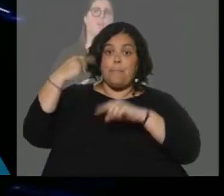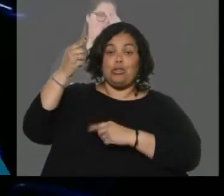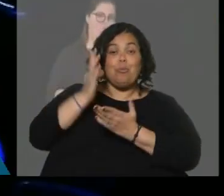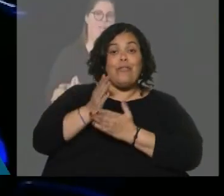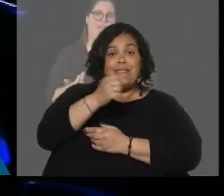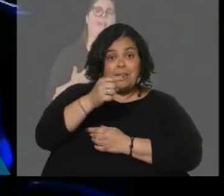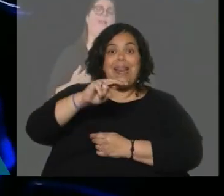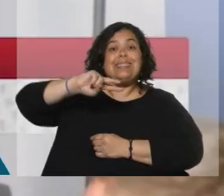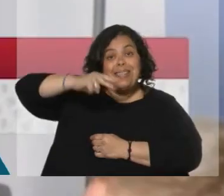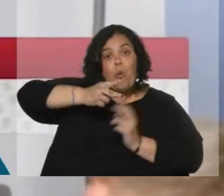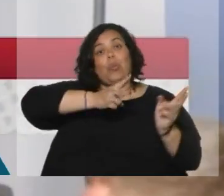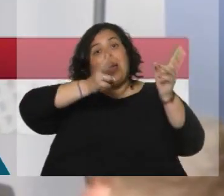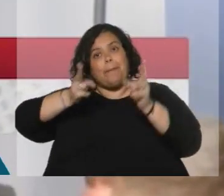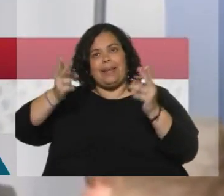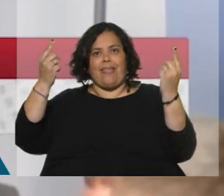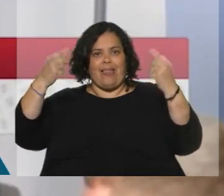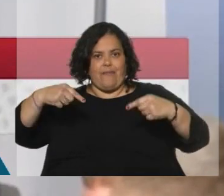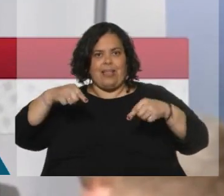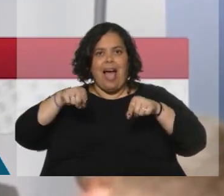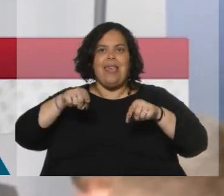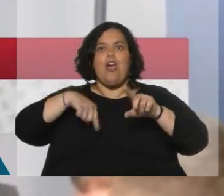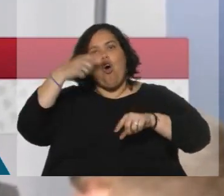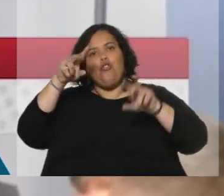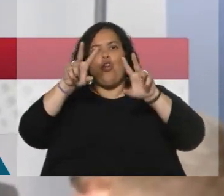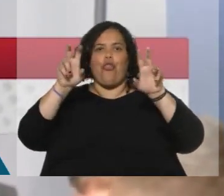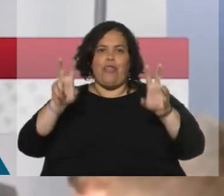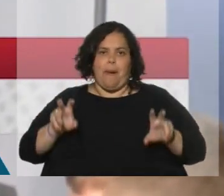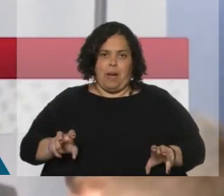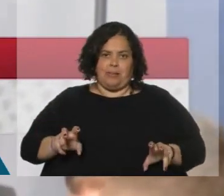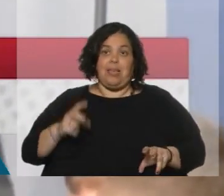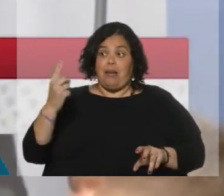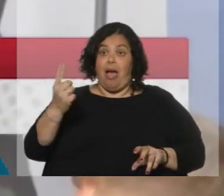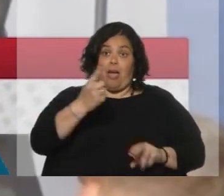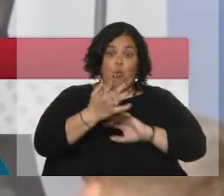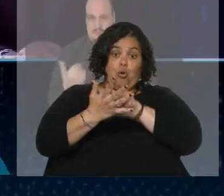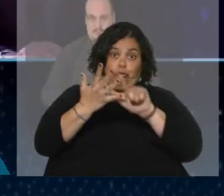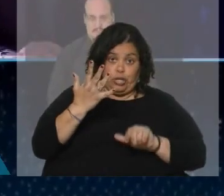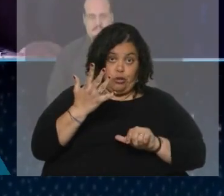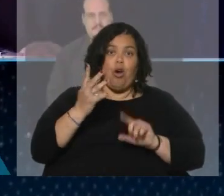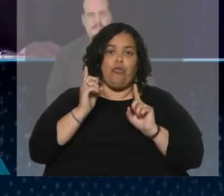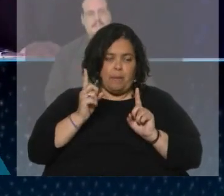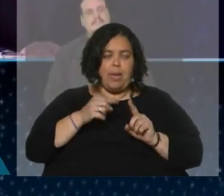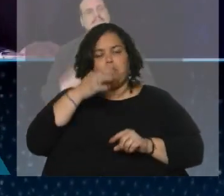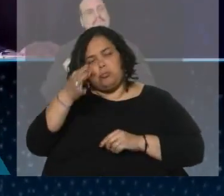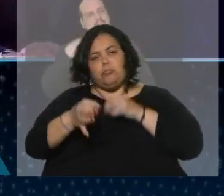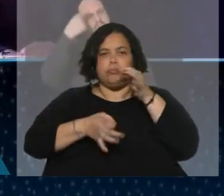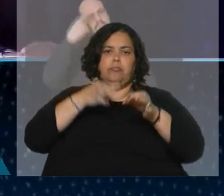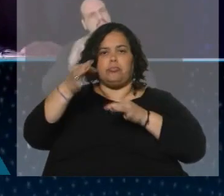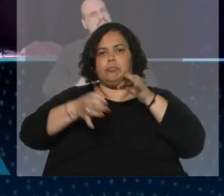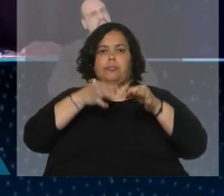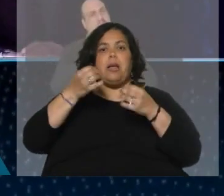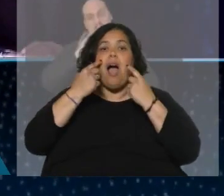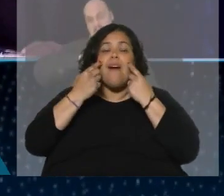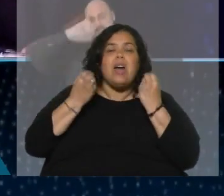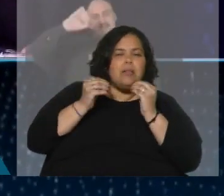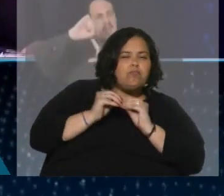la segunda parte del debate, donde se va a hablar de otros temas y donde cada uno hará sus cuentas y veremos si cambia